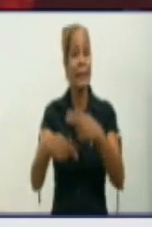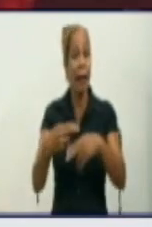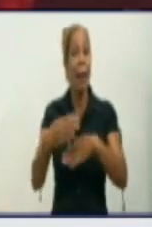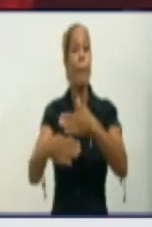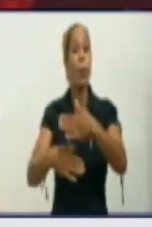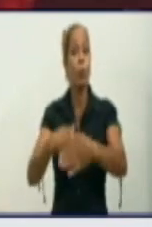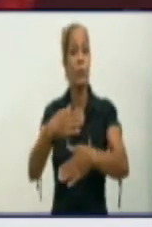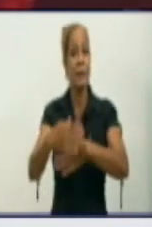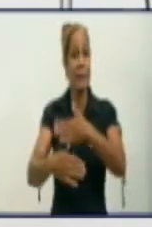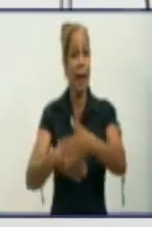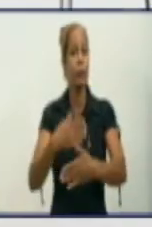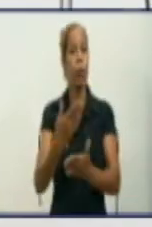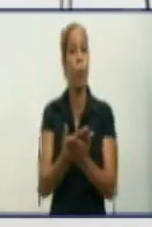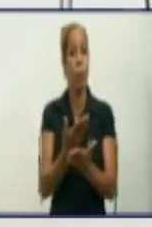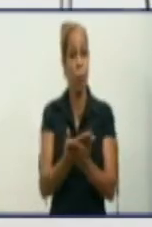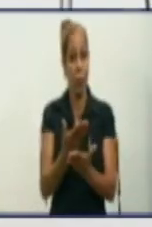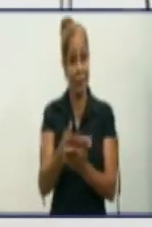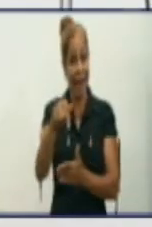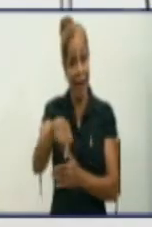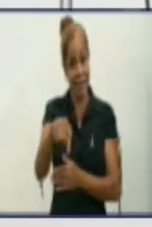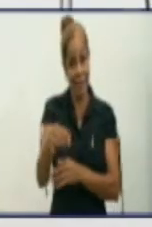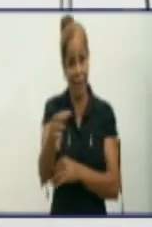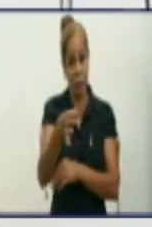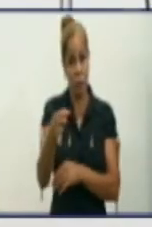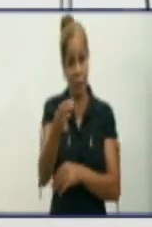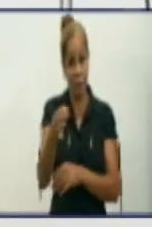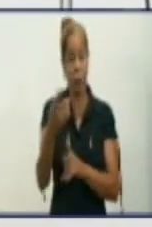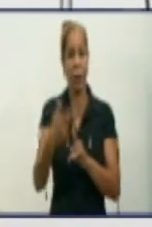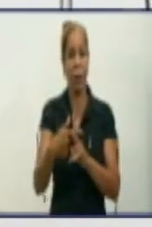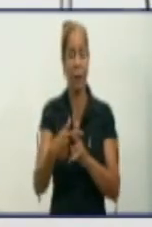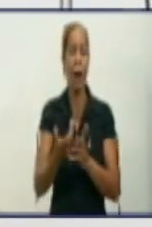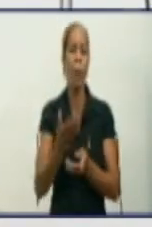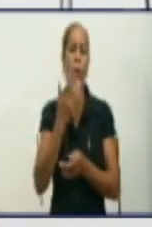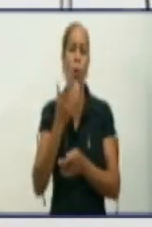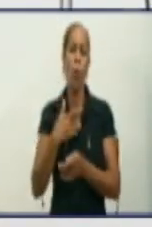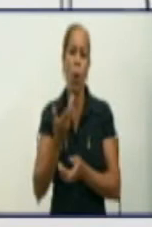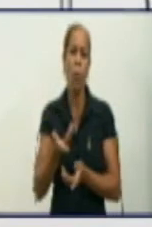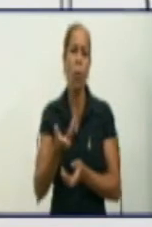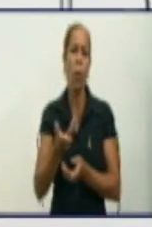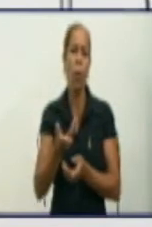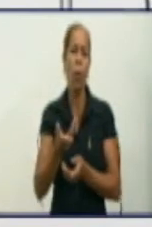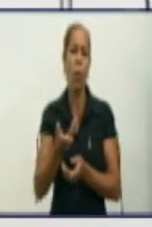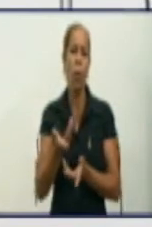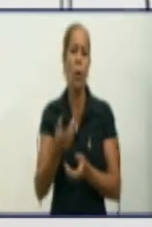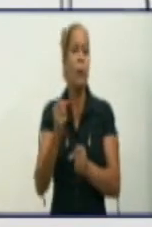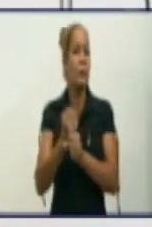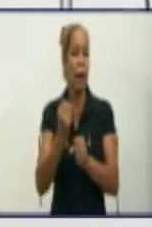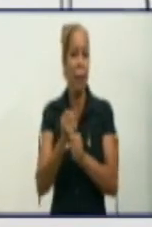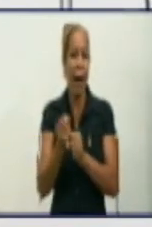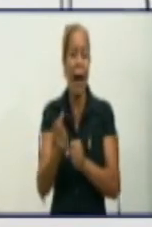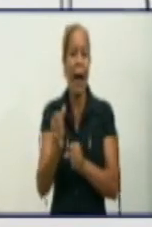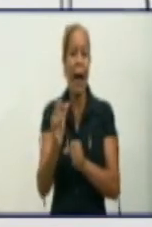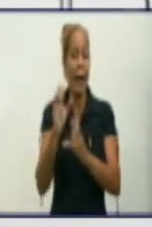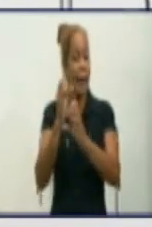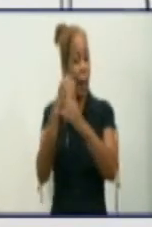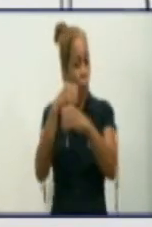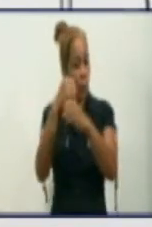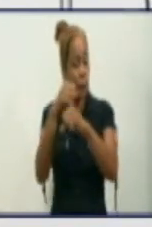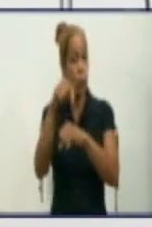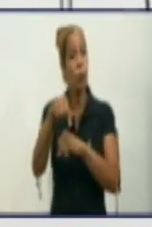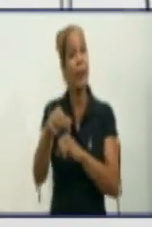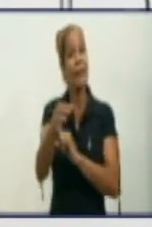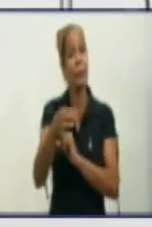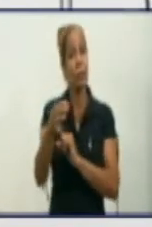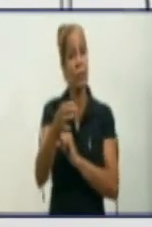aquí en el municipio de Bayamo. ¿Cómo marcha el laboratorio, doctora, desde el punto de vista de la puesta en